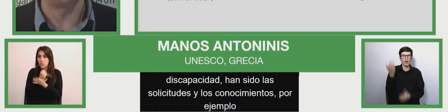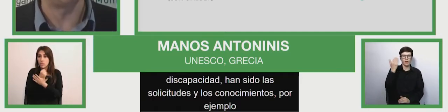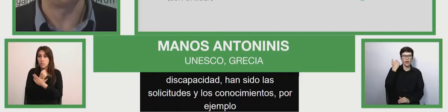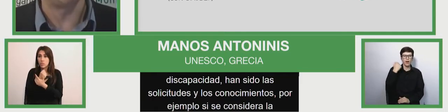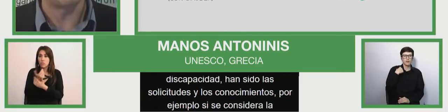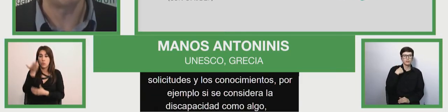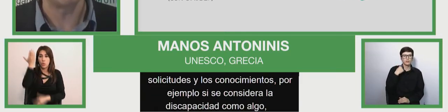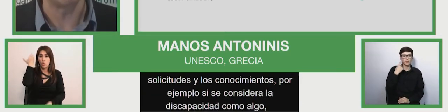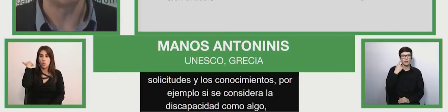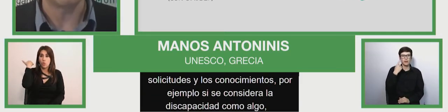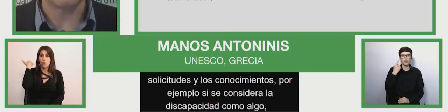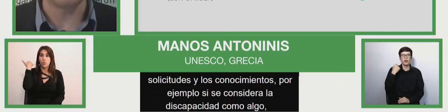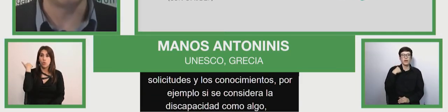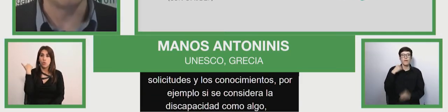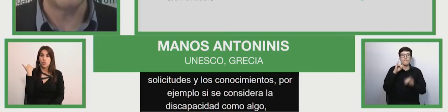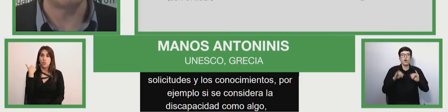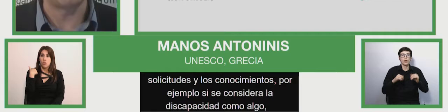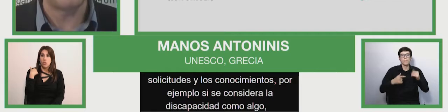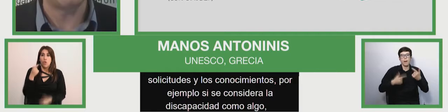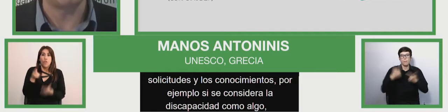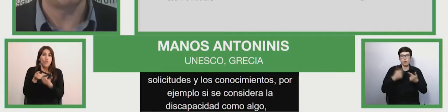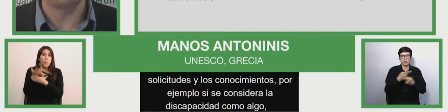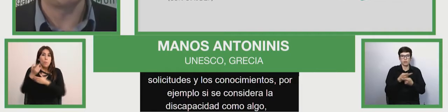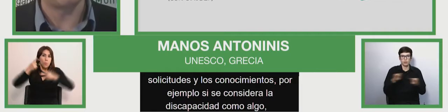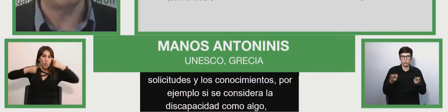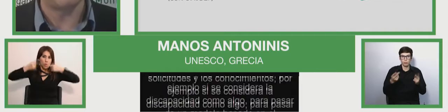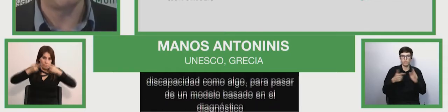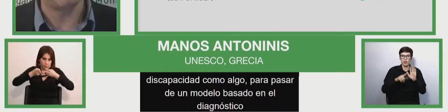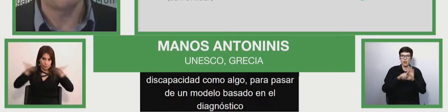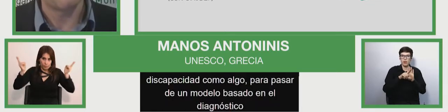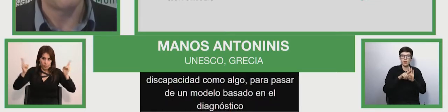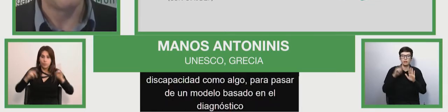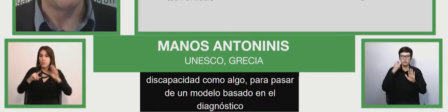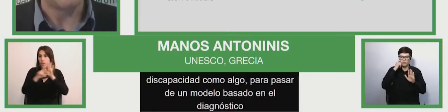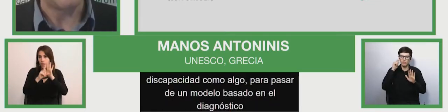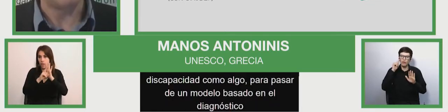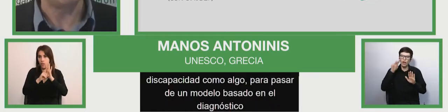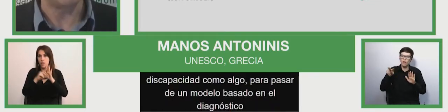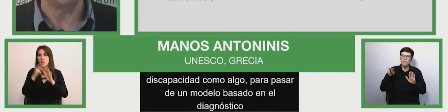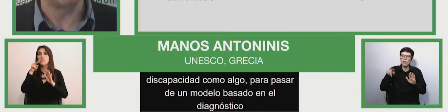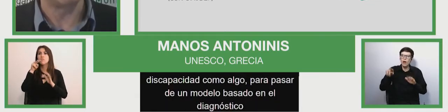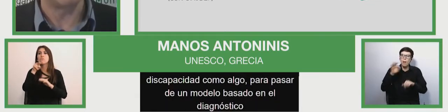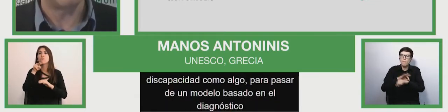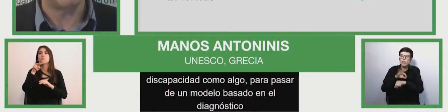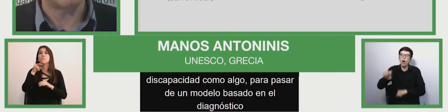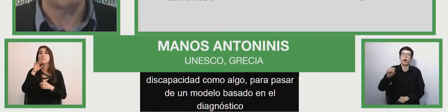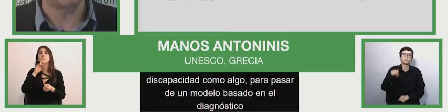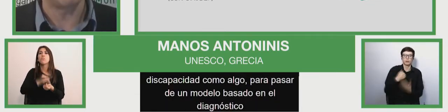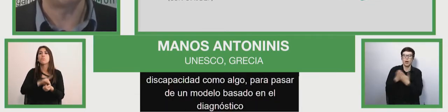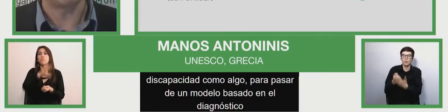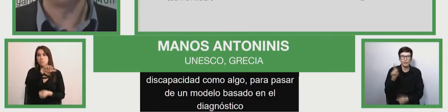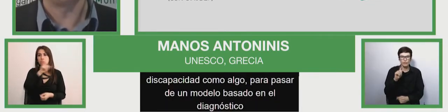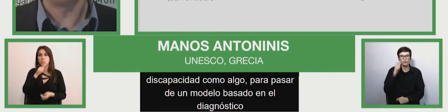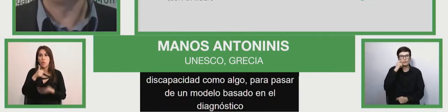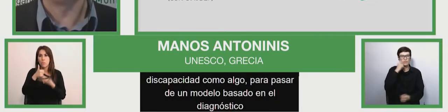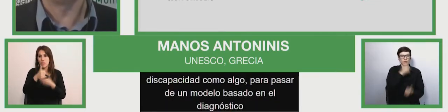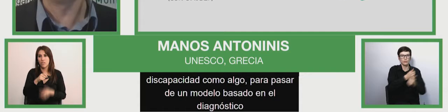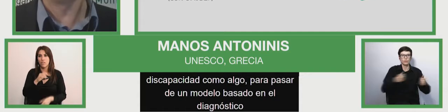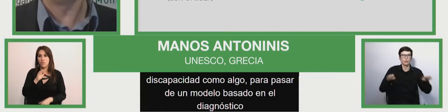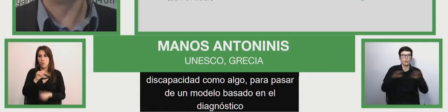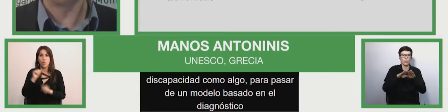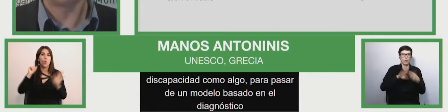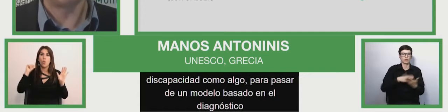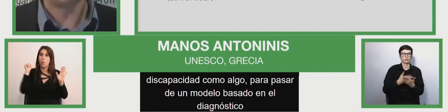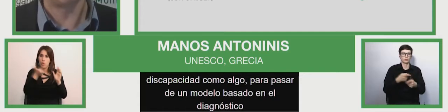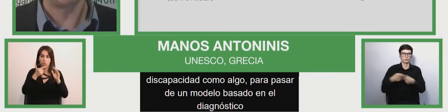el diagnóstico médico a un modelo social de la discapacidad. En 2001, la Comisión de Estadística de las Naciones